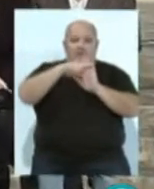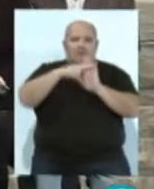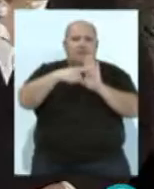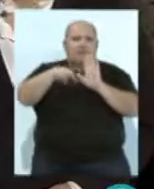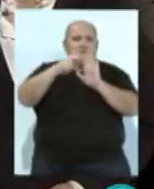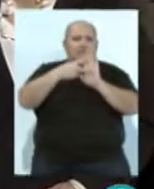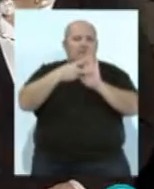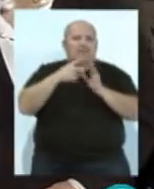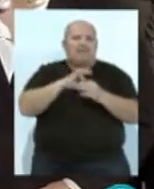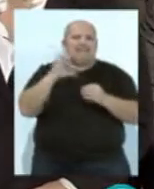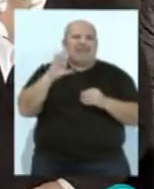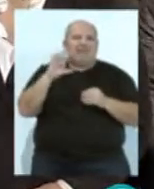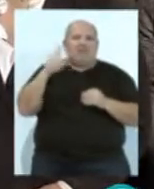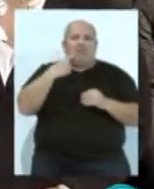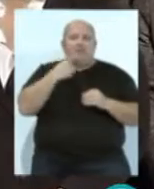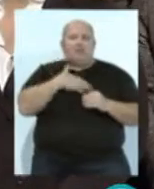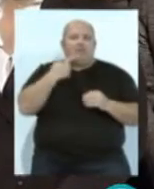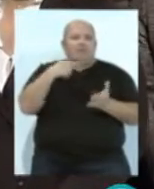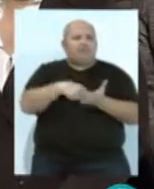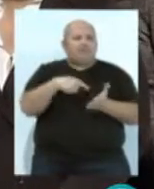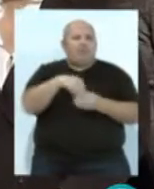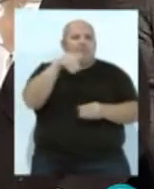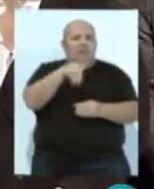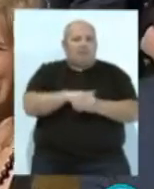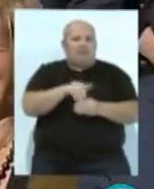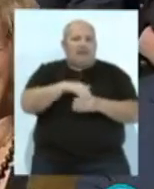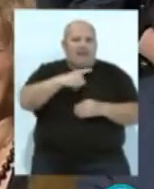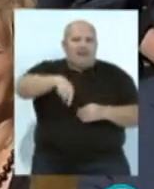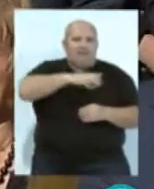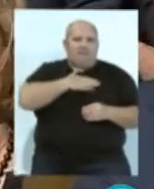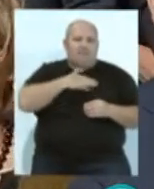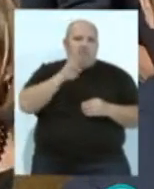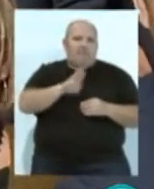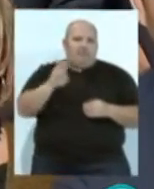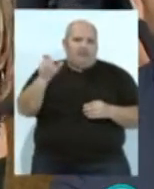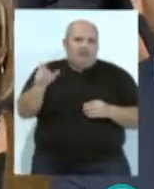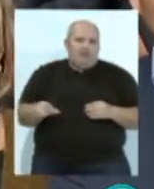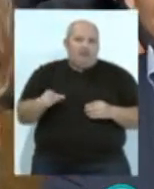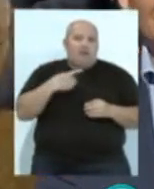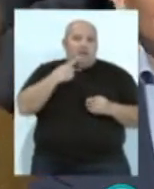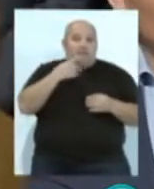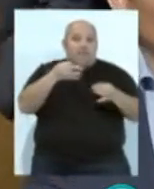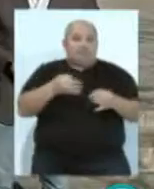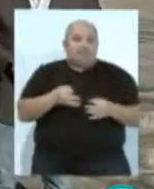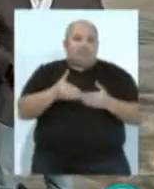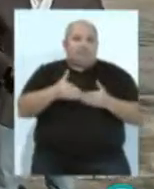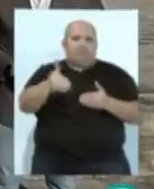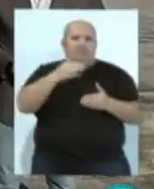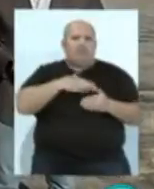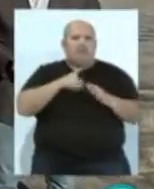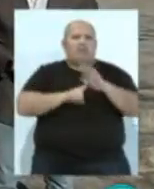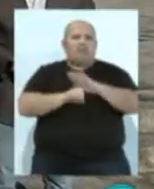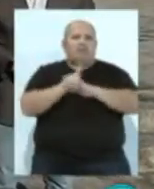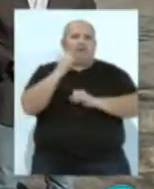Landaluce al Senado reivindicaron el voto útil y el voto necesario para el Partido Popular, que aseguraron es el partido del